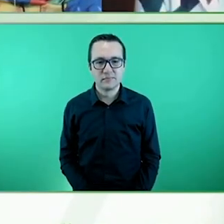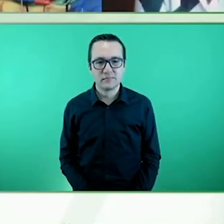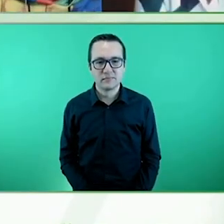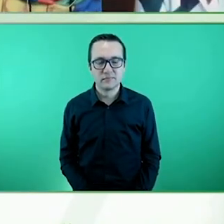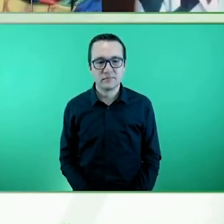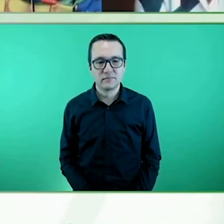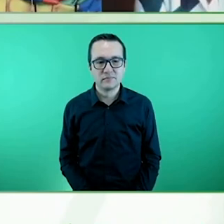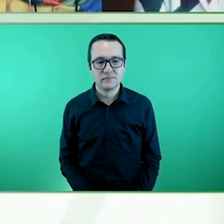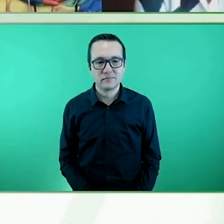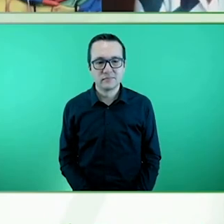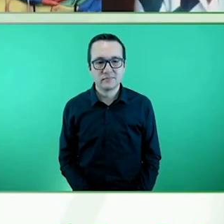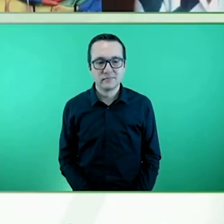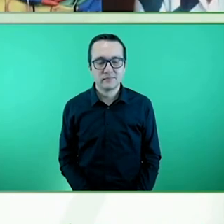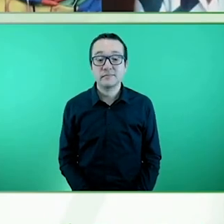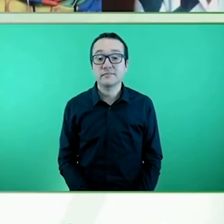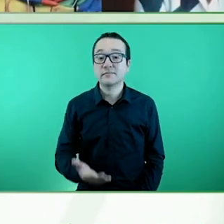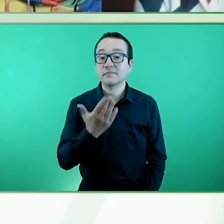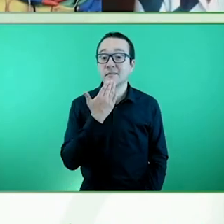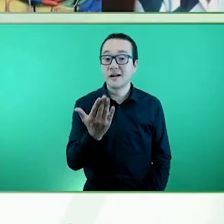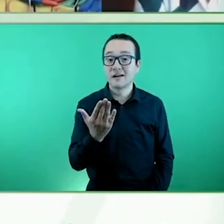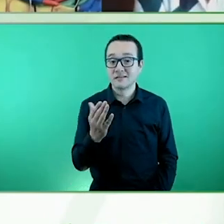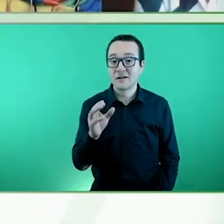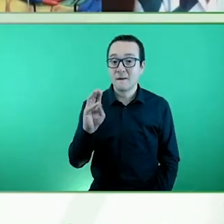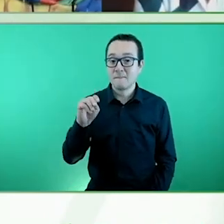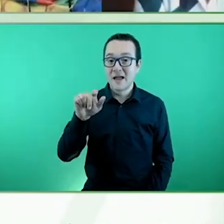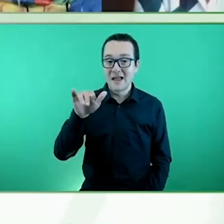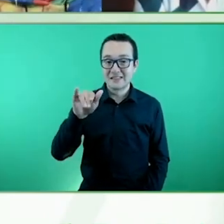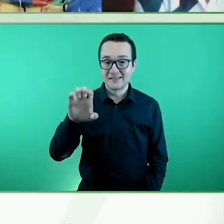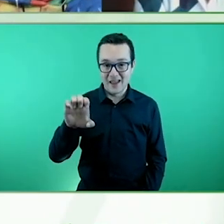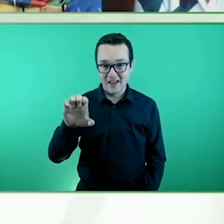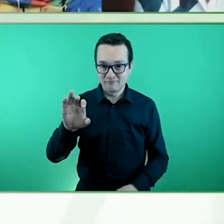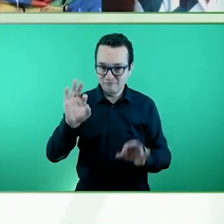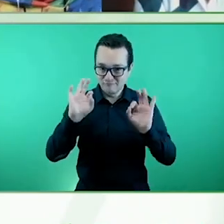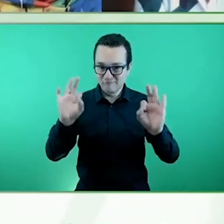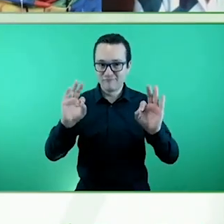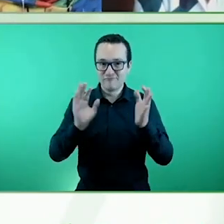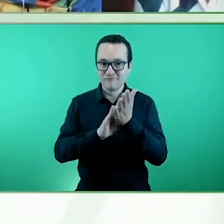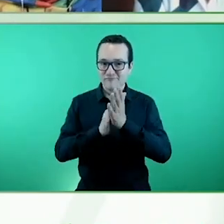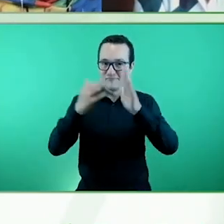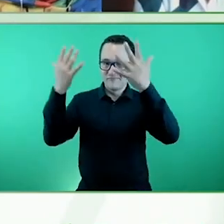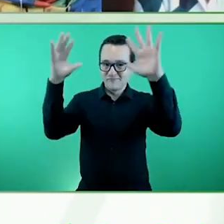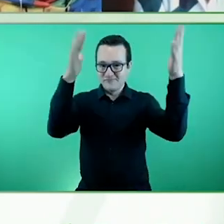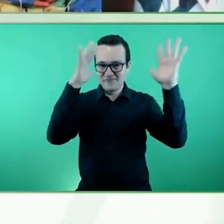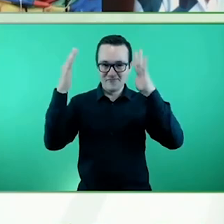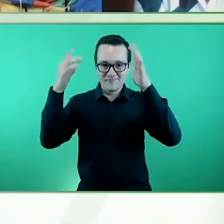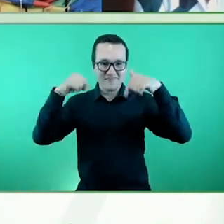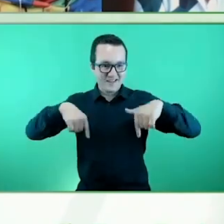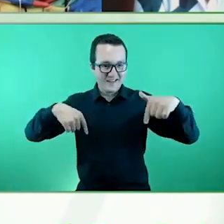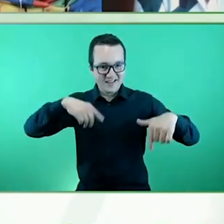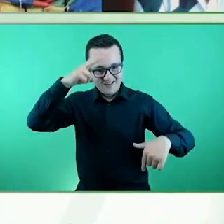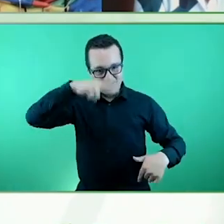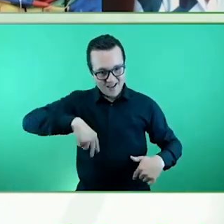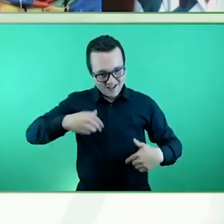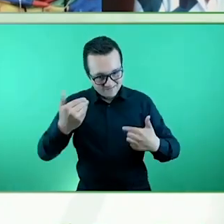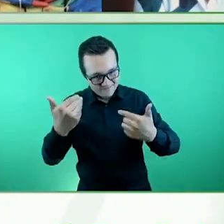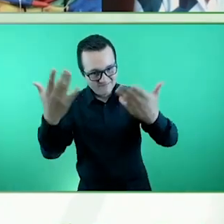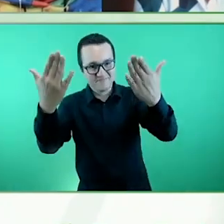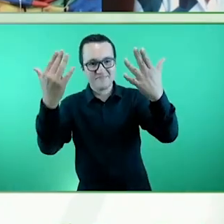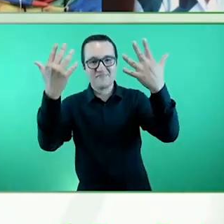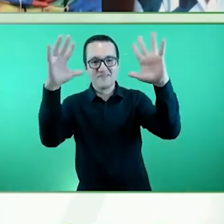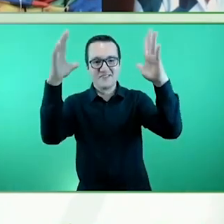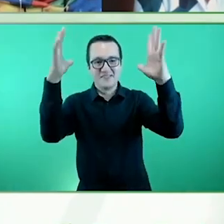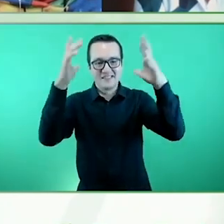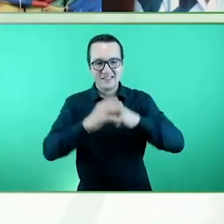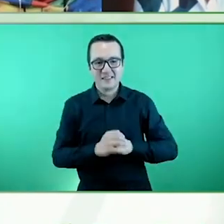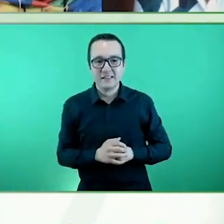Muchas gracias, Marcet. Te mandamos muchos aplausos desde Viena. Ha sido un gusto para mí compartir con ustedes